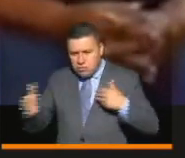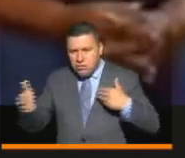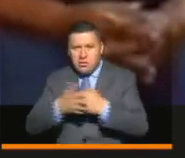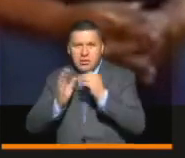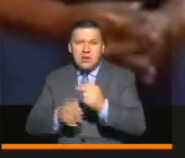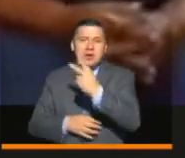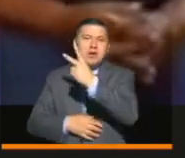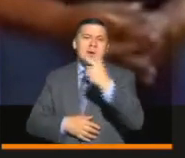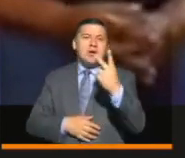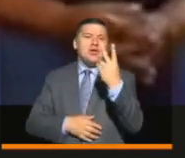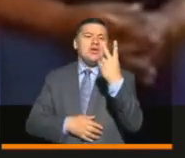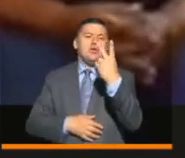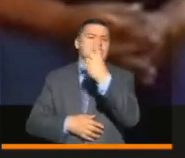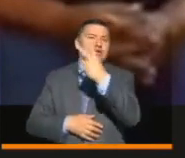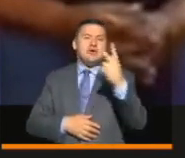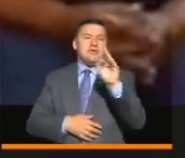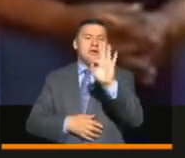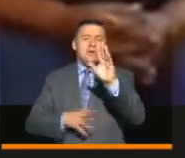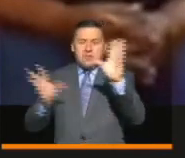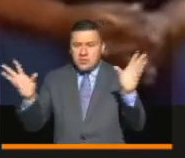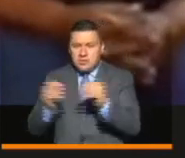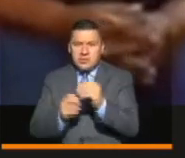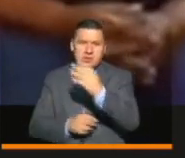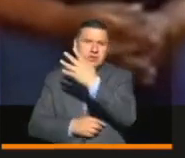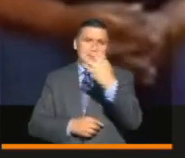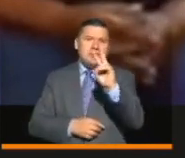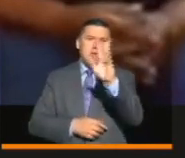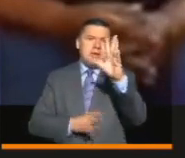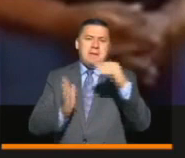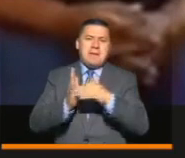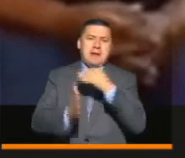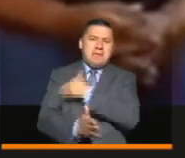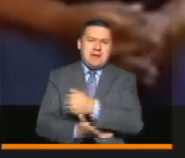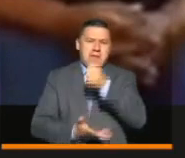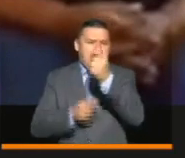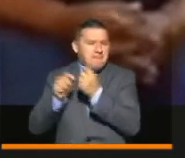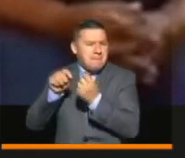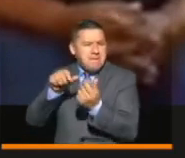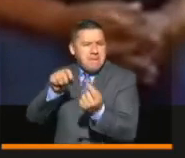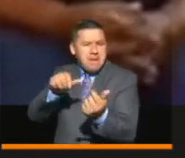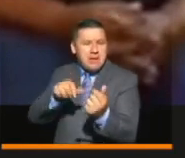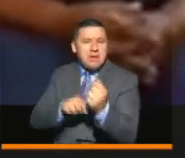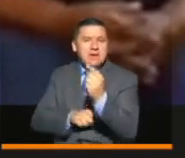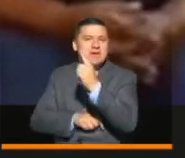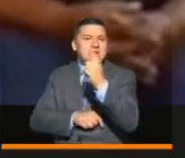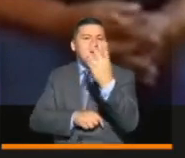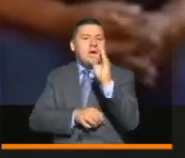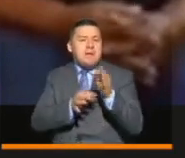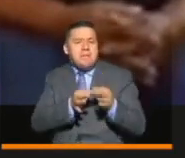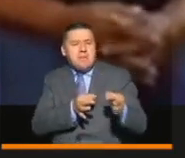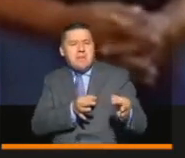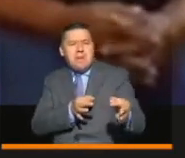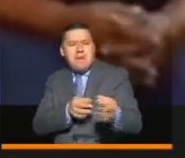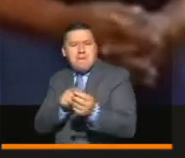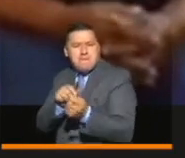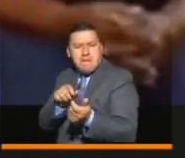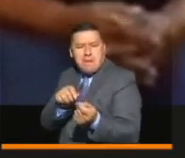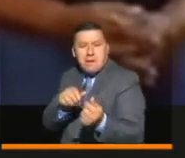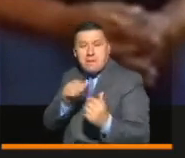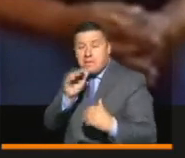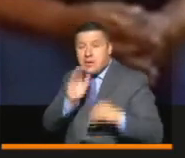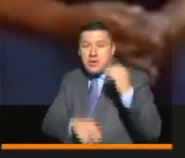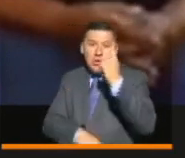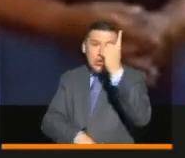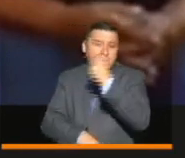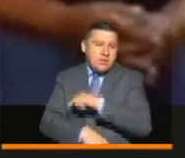223 obras con un valor de 425 mil millones de pesos en 140 municipios, beneficiando a más